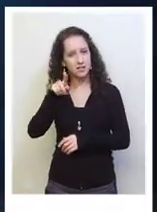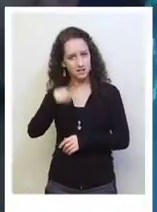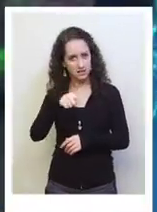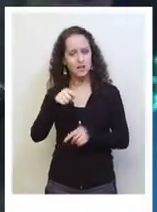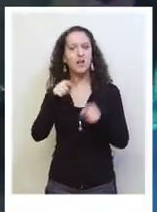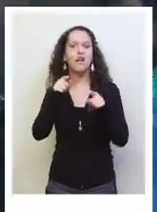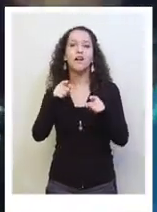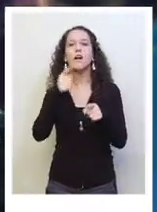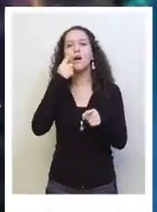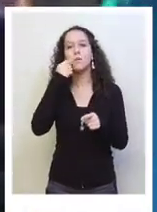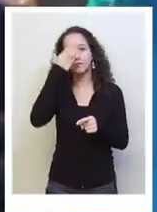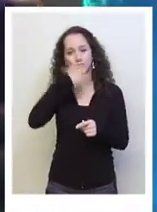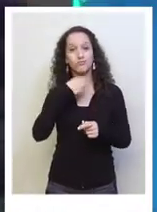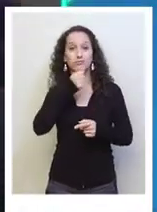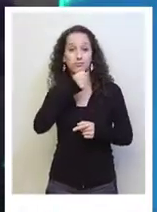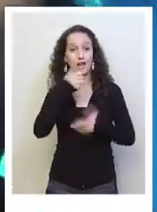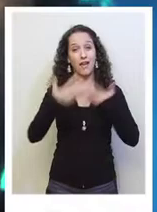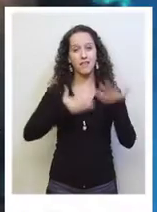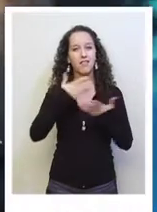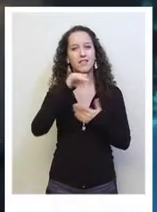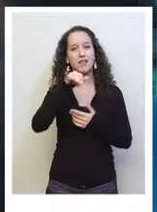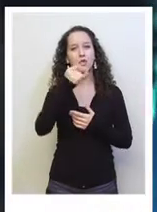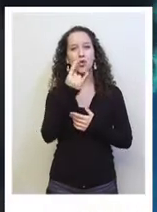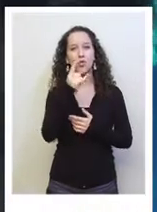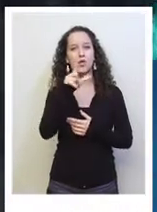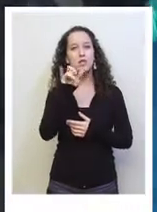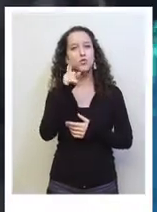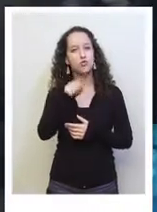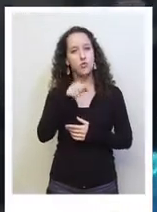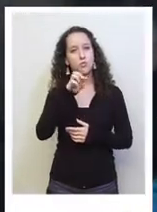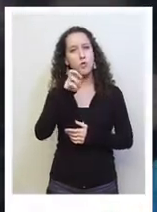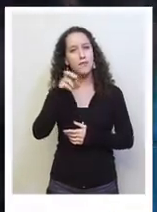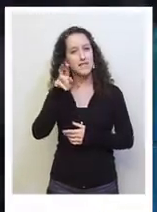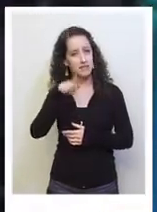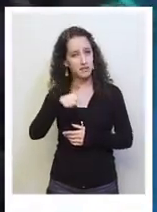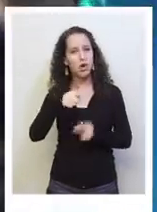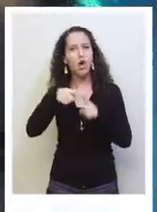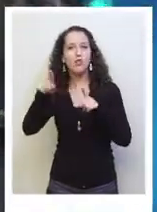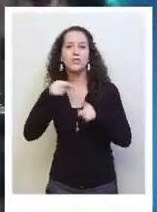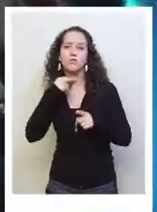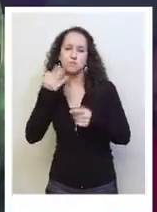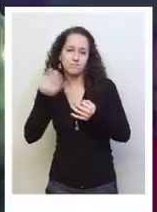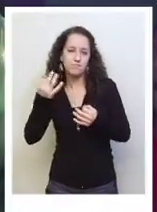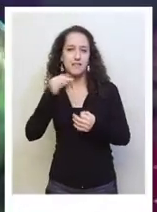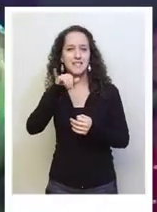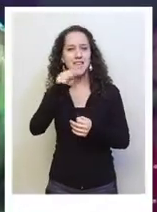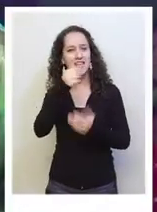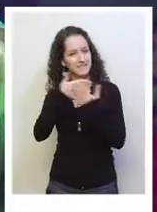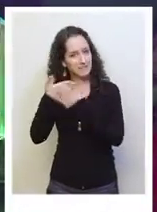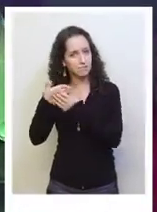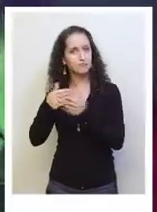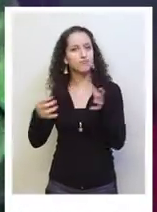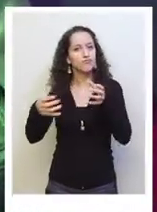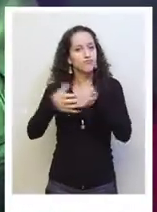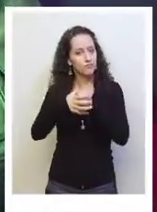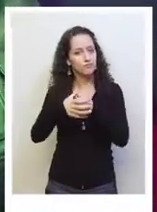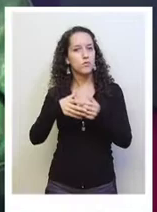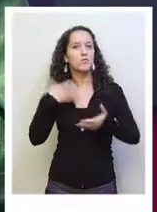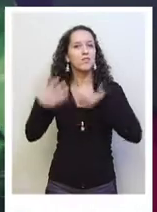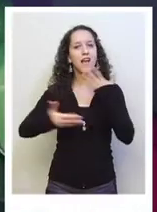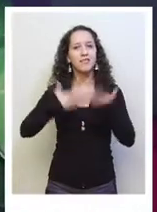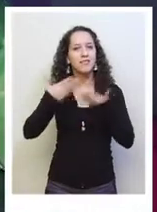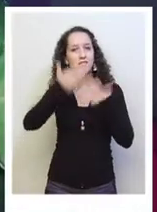en Concepción, el vocalista de Julius Popper y una de las mejores voces de jazz acompañados por la Big Band.